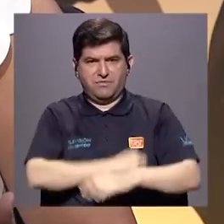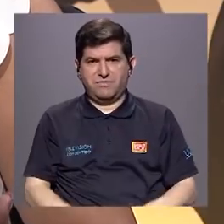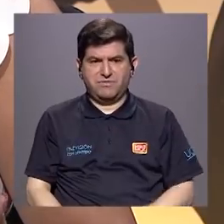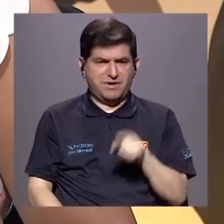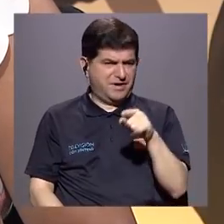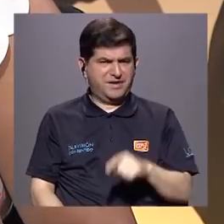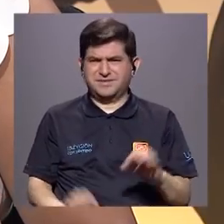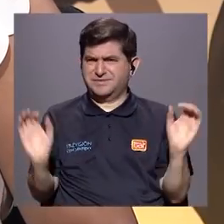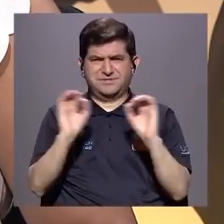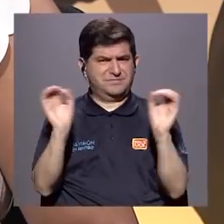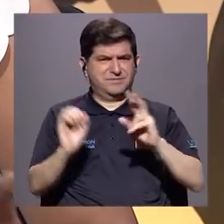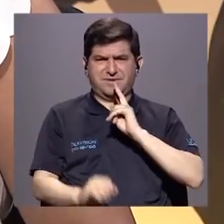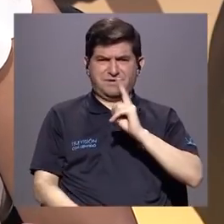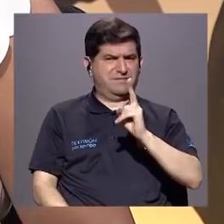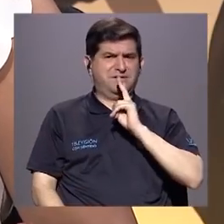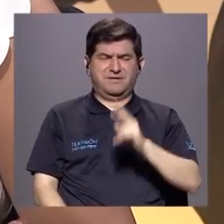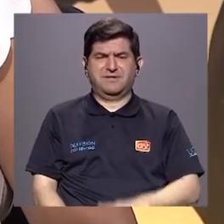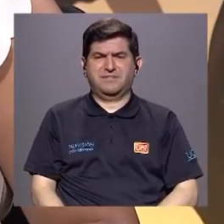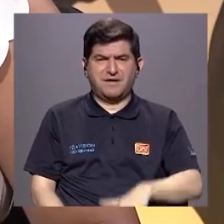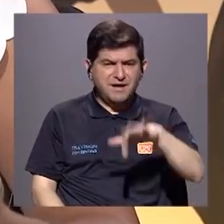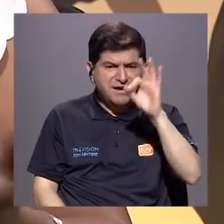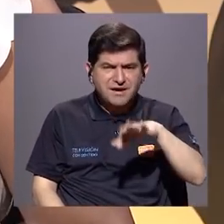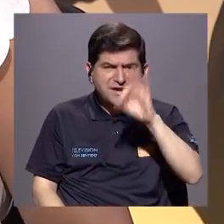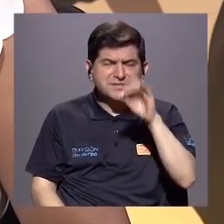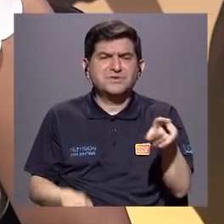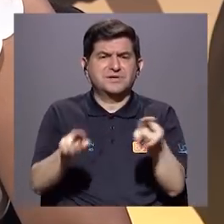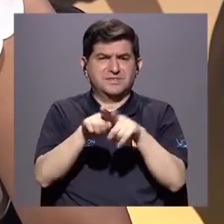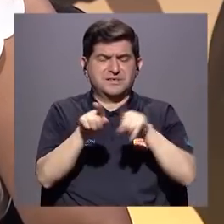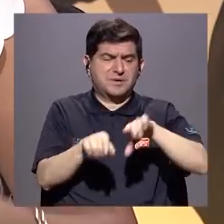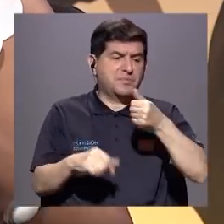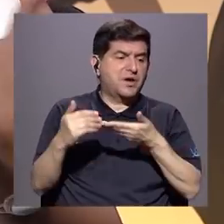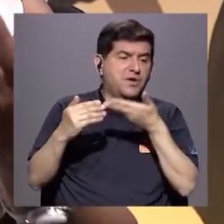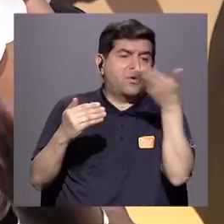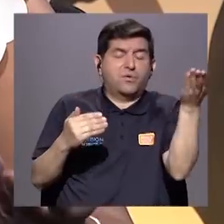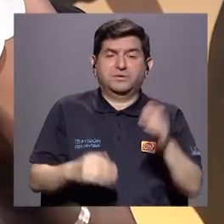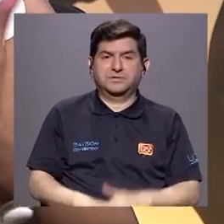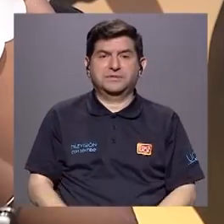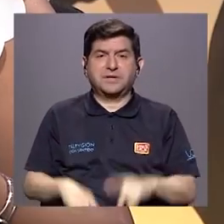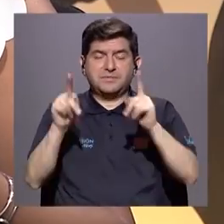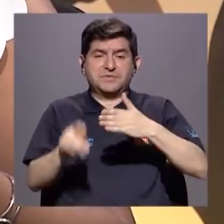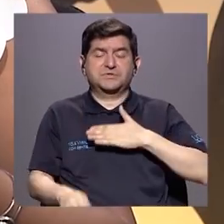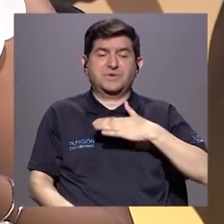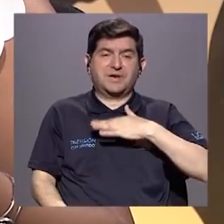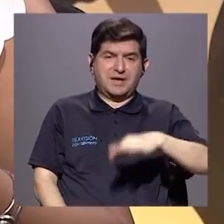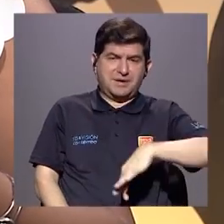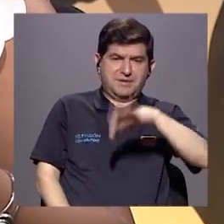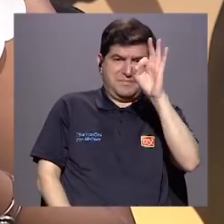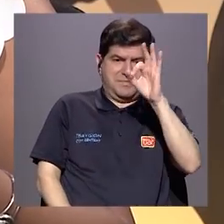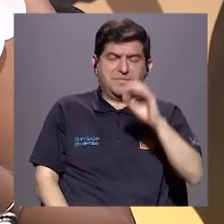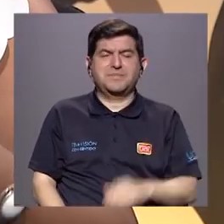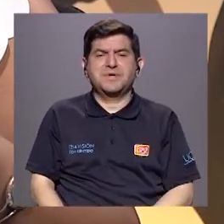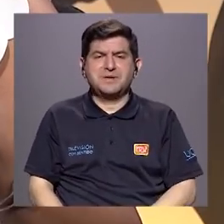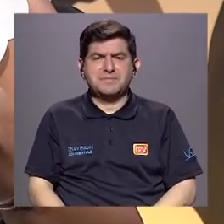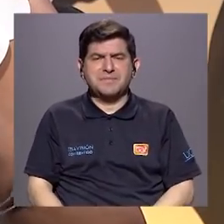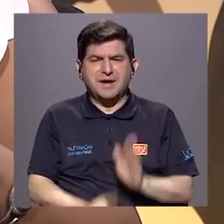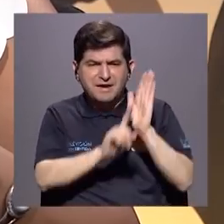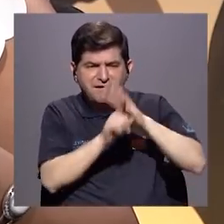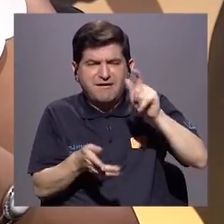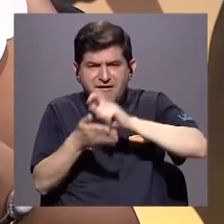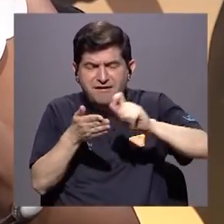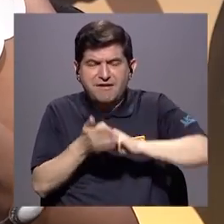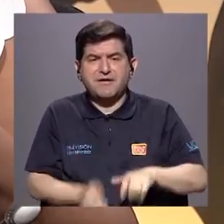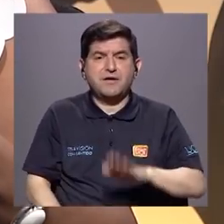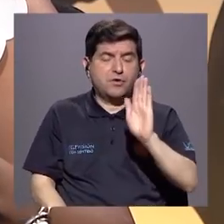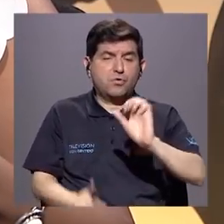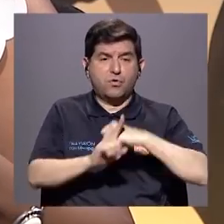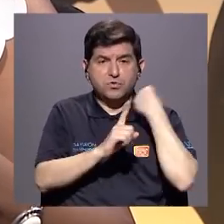nada cercana a la realidad, porque la escogencia, que ahí también hay otro elemento, de quien me elige a mí para hacerme el bullying, tiene que ver con sus